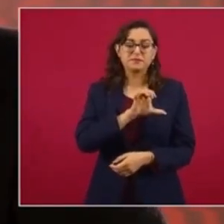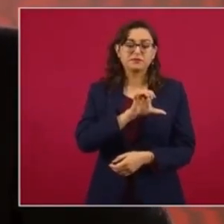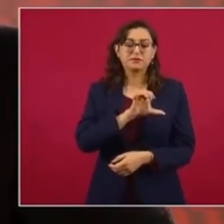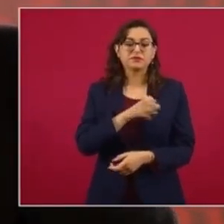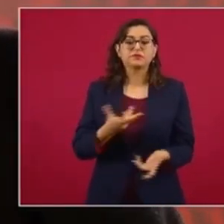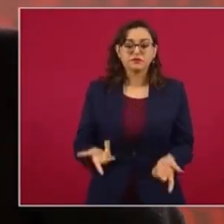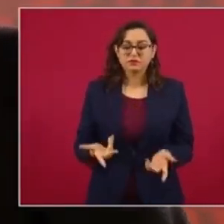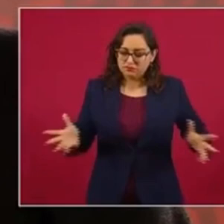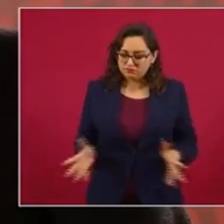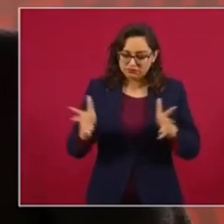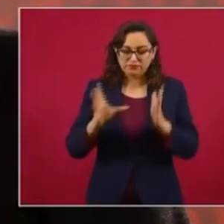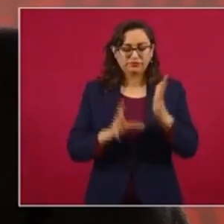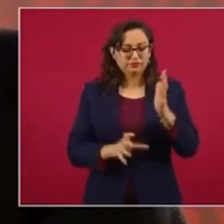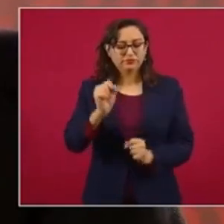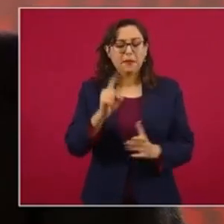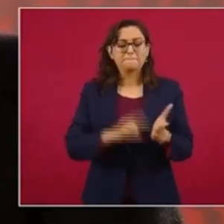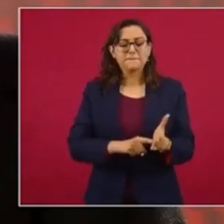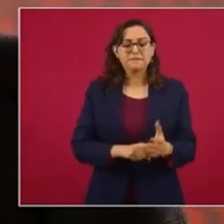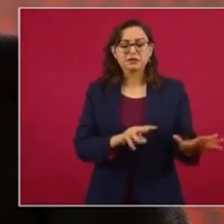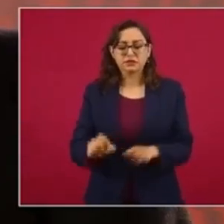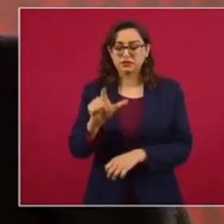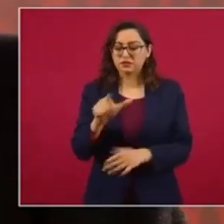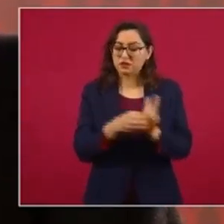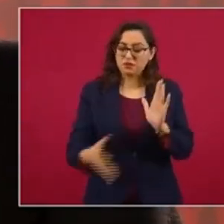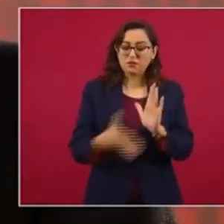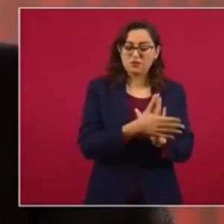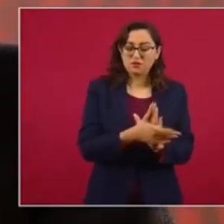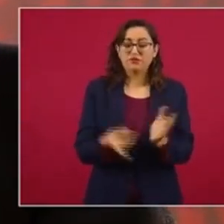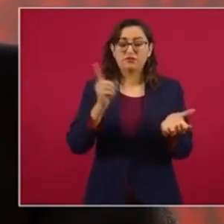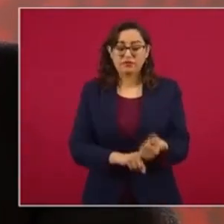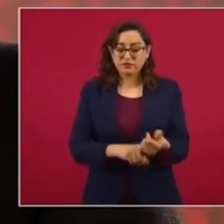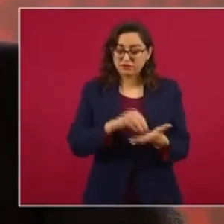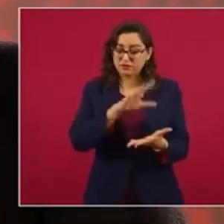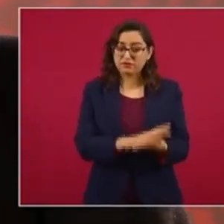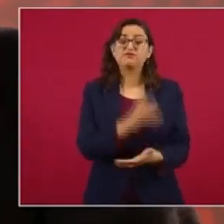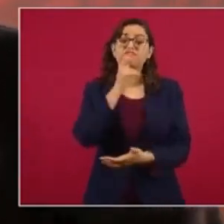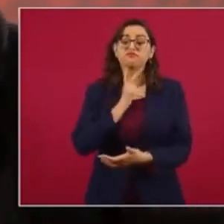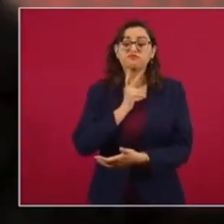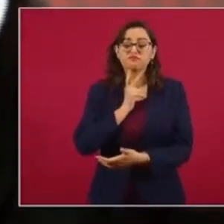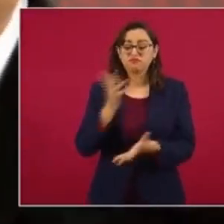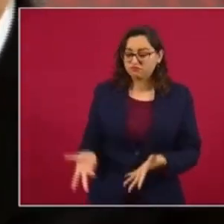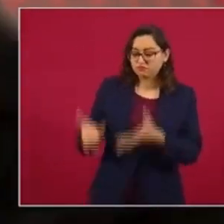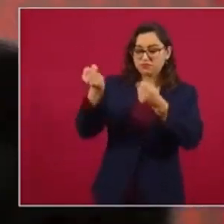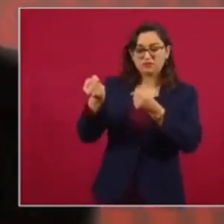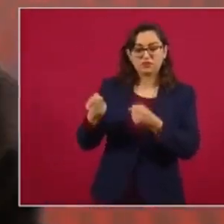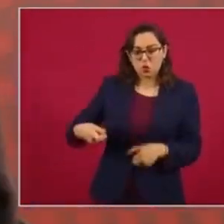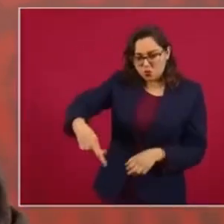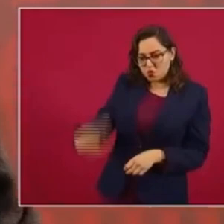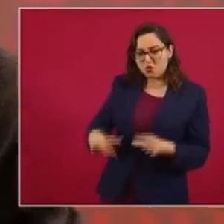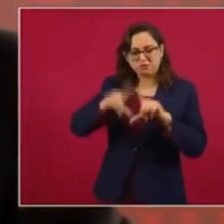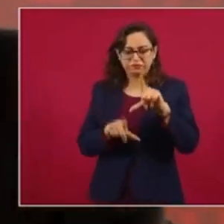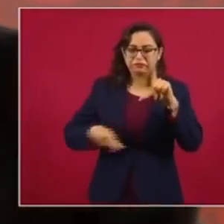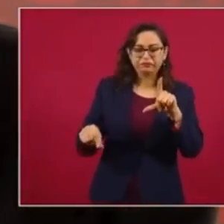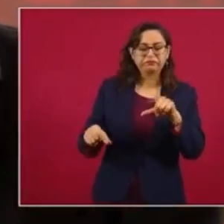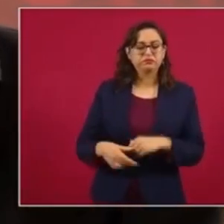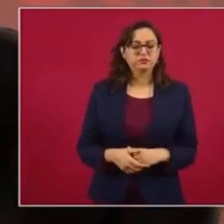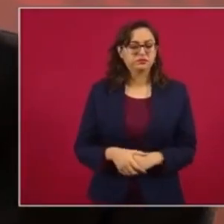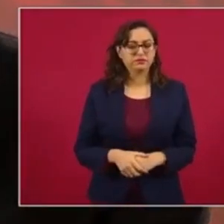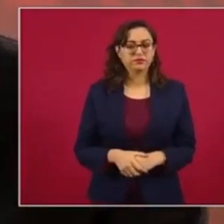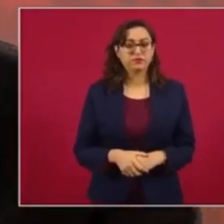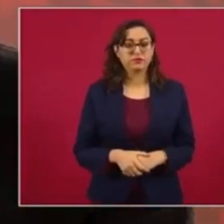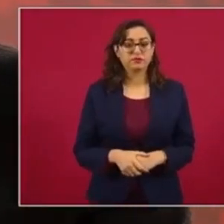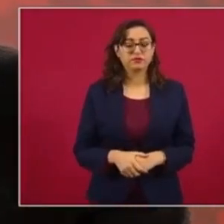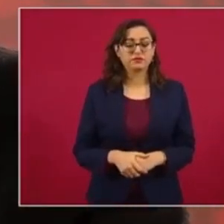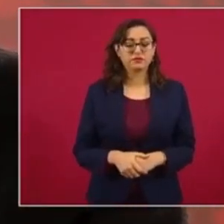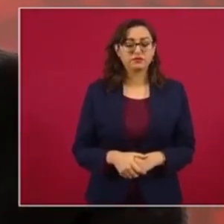promovió la Constitución de 1917, para que el petróleo se considerara un bien nacional, porque